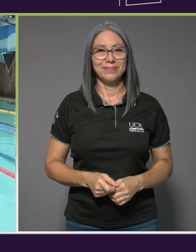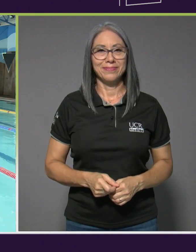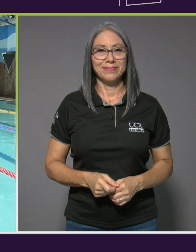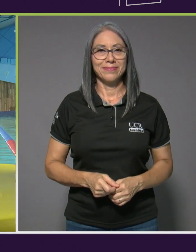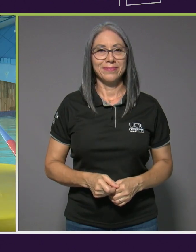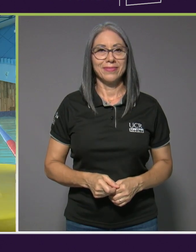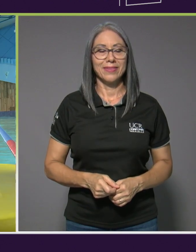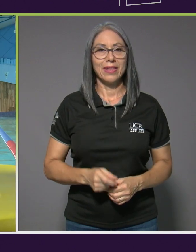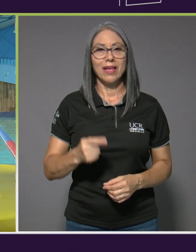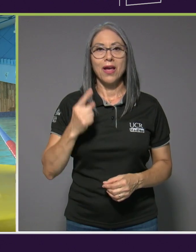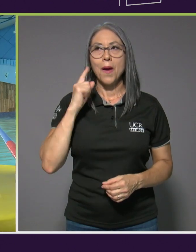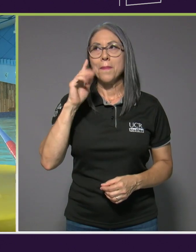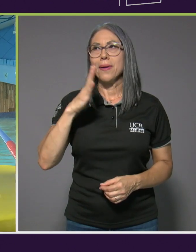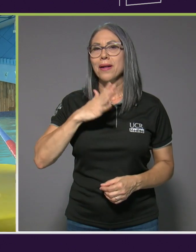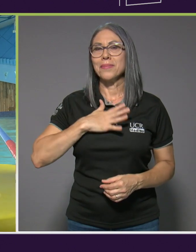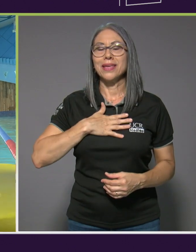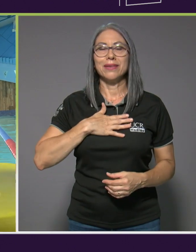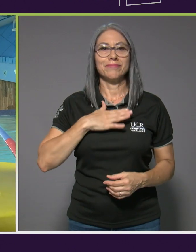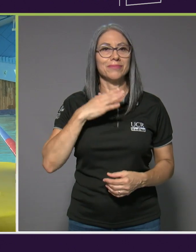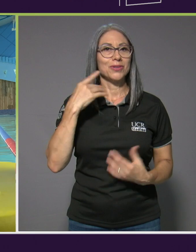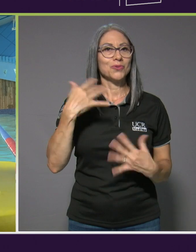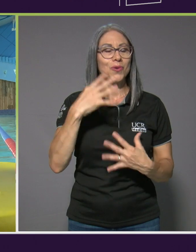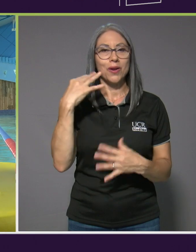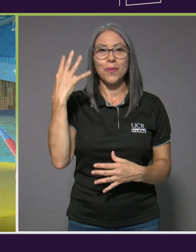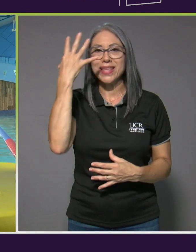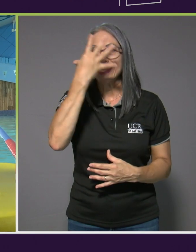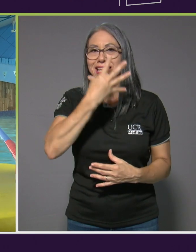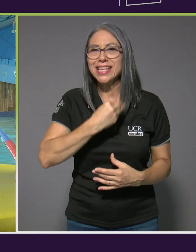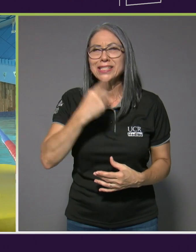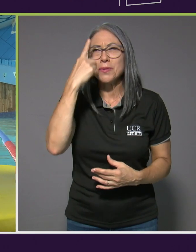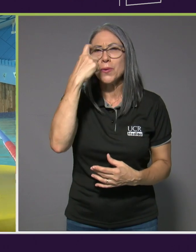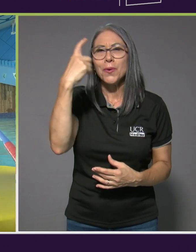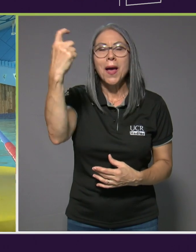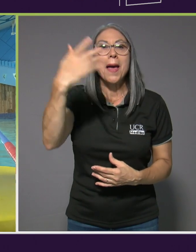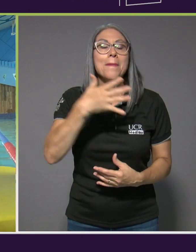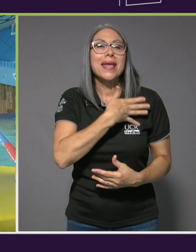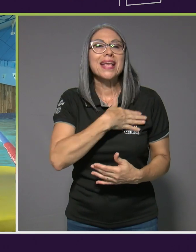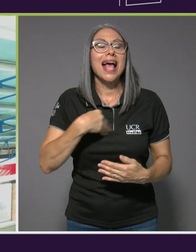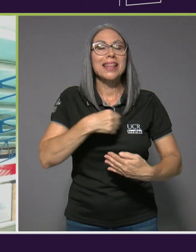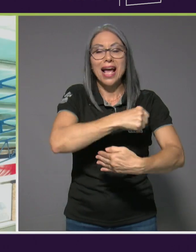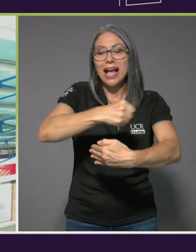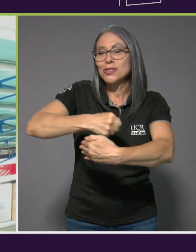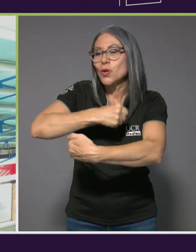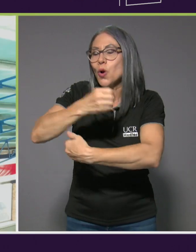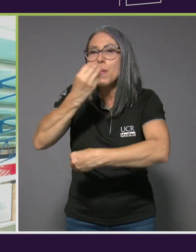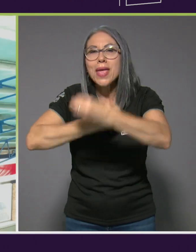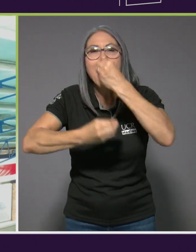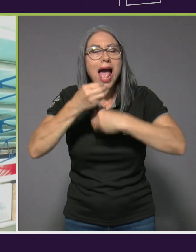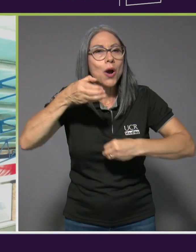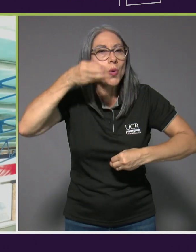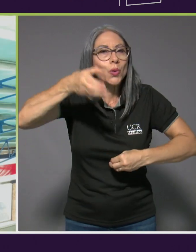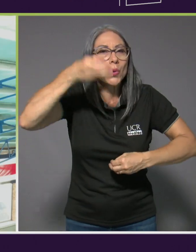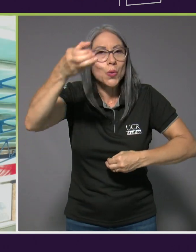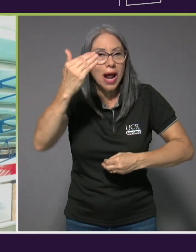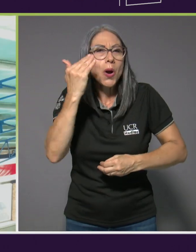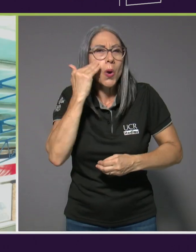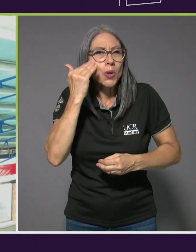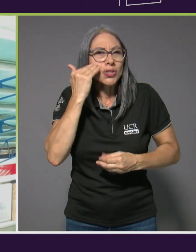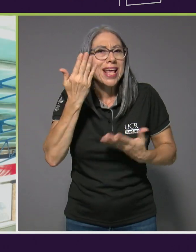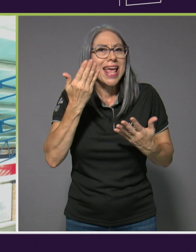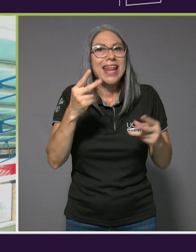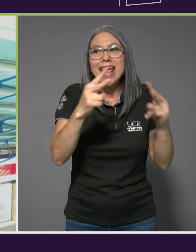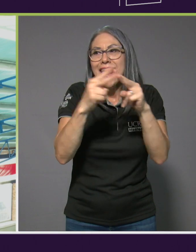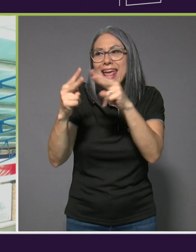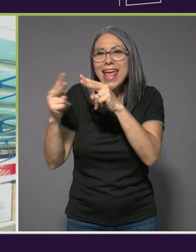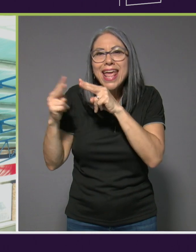Para mí es algo bellísimo. sea, a mí me encanta todo lo que es la gastronomía, la cultura, conocer la parte también humana. Digamos, ir a conocer más